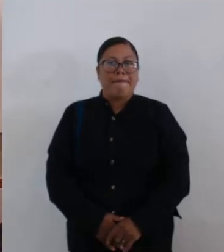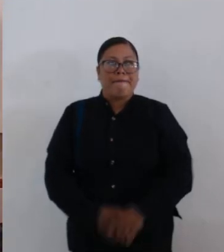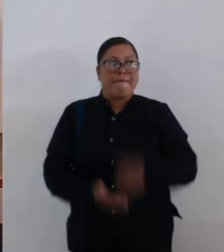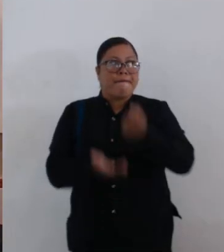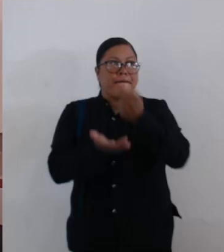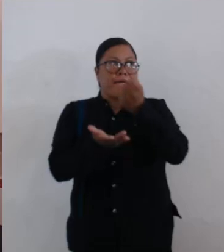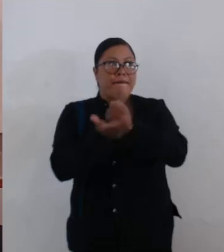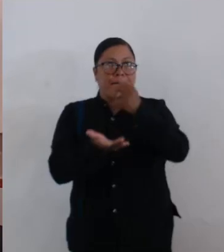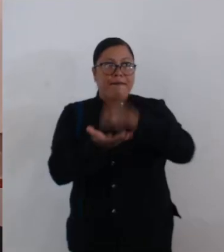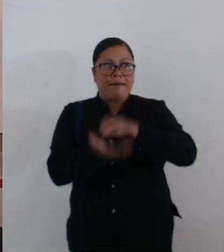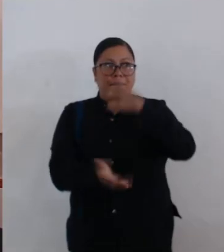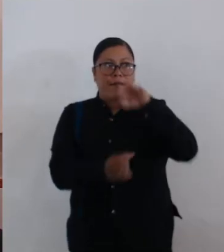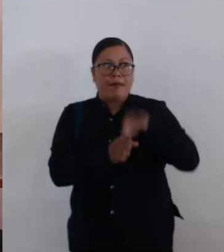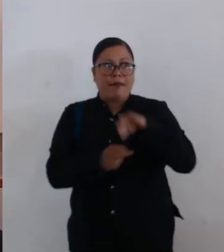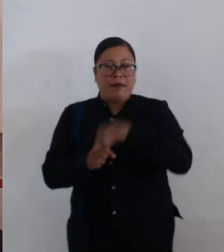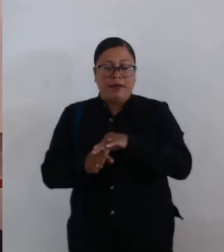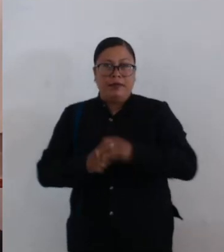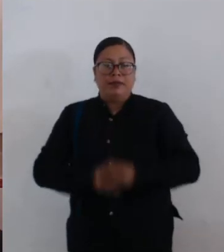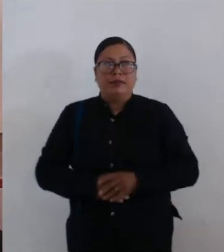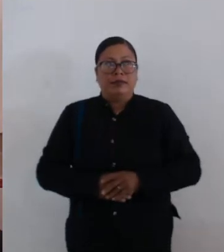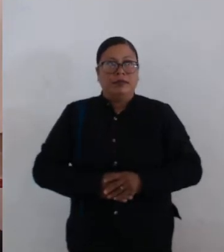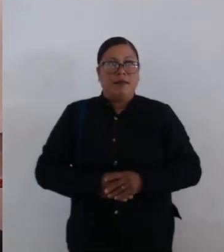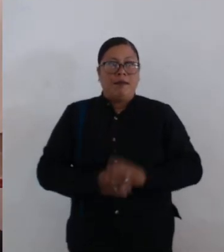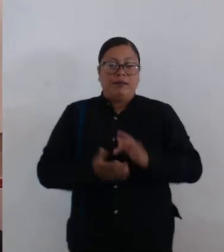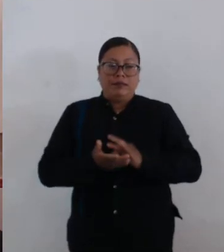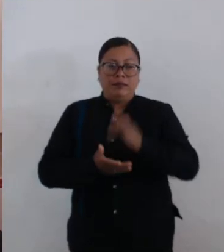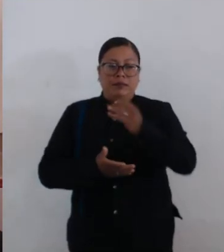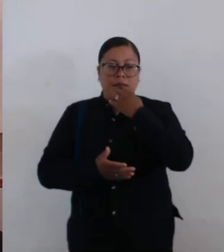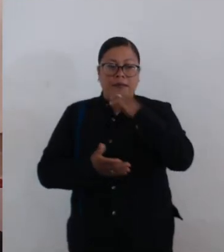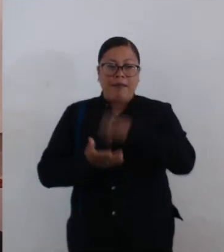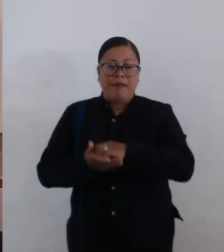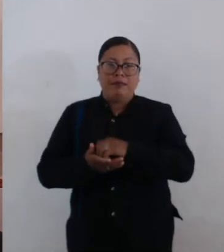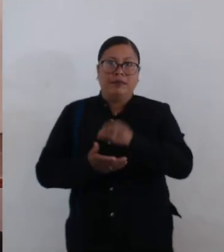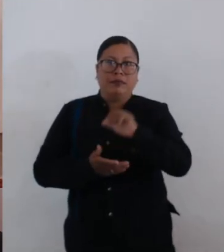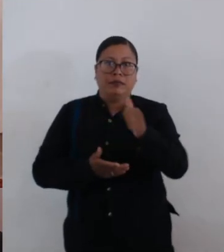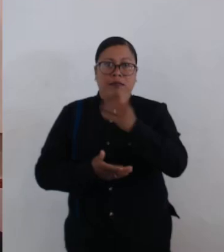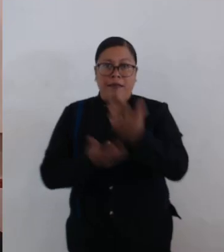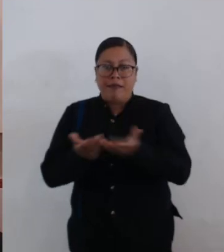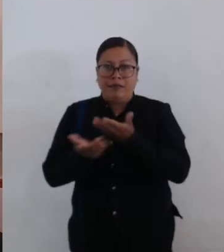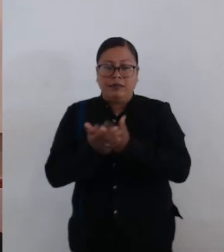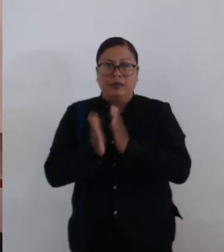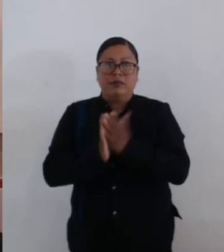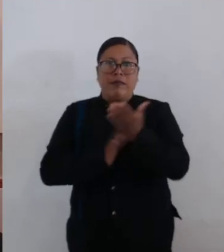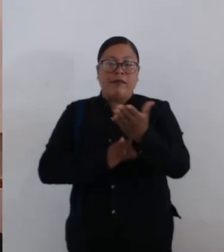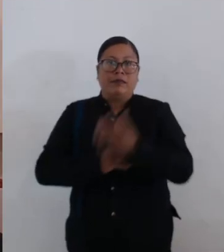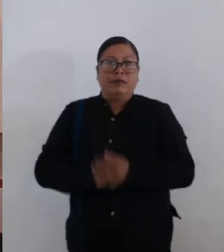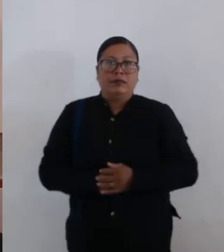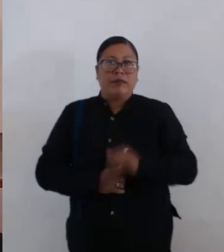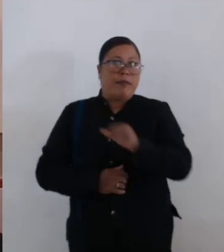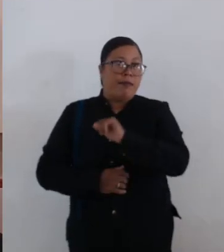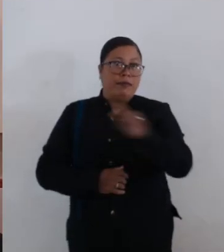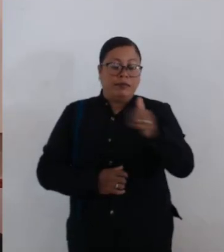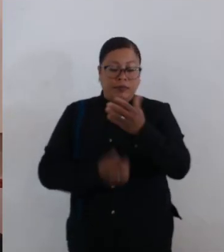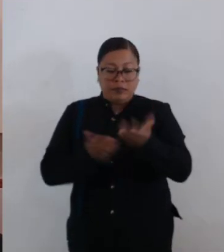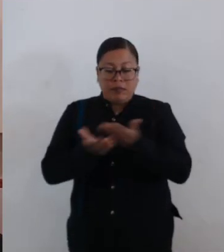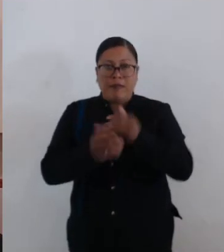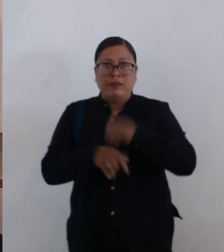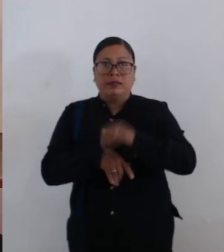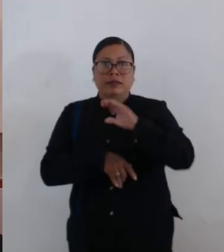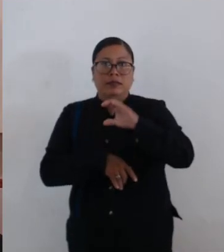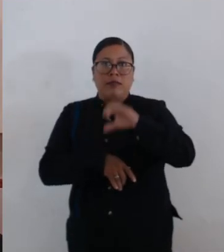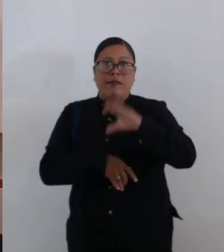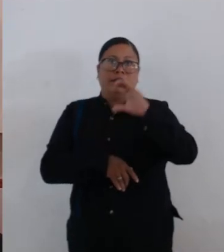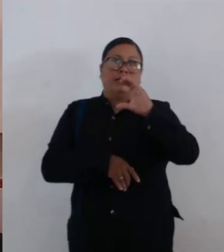Aprobado por unanimidad de los presentes. Gracias, secretaria. Continúe con el siguiente dictamen, por favor. El siguiente dictamen es con número